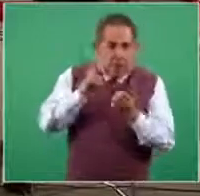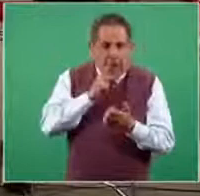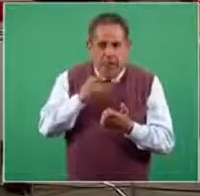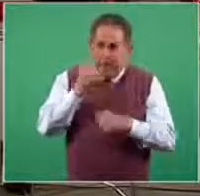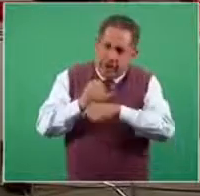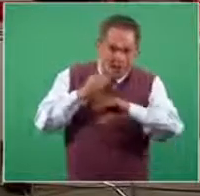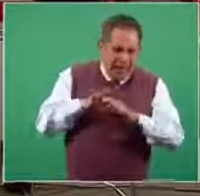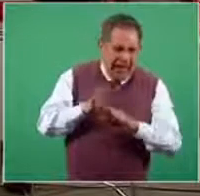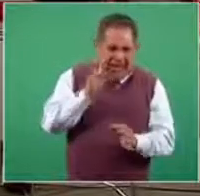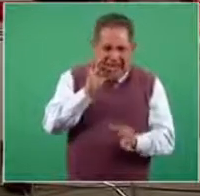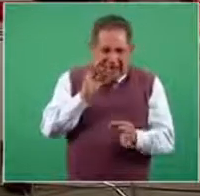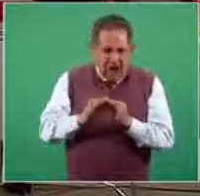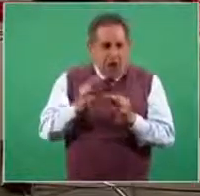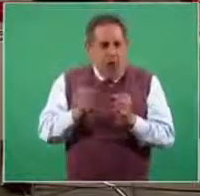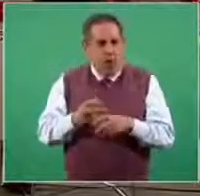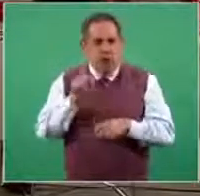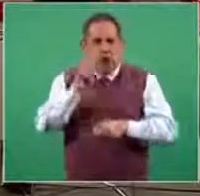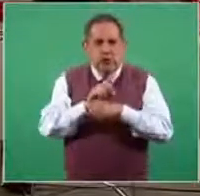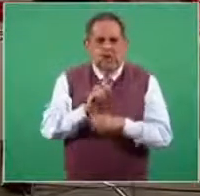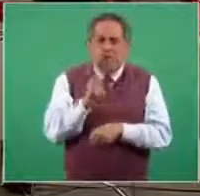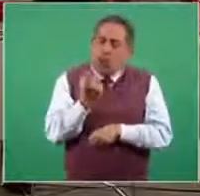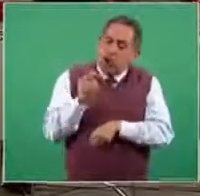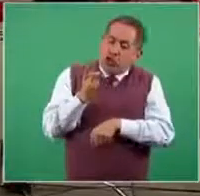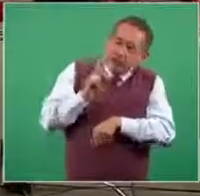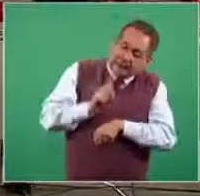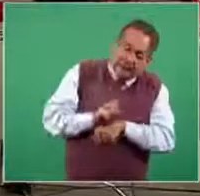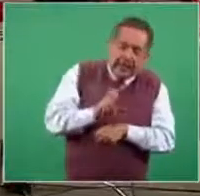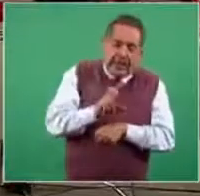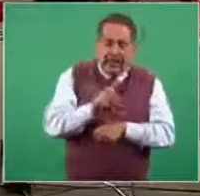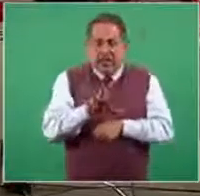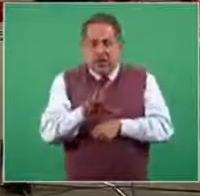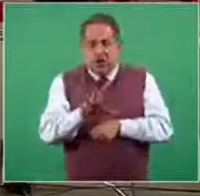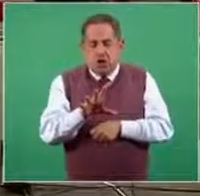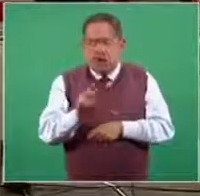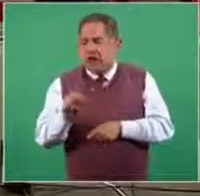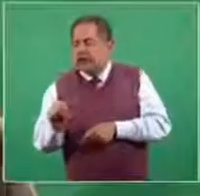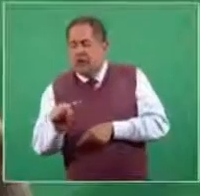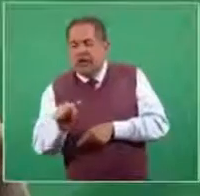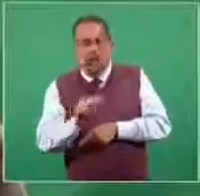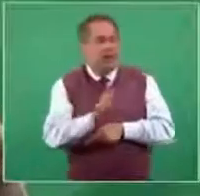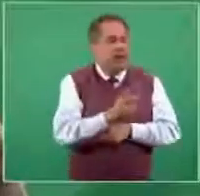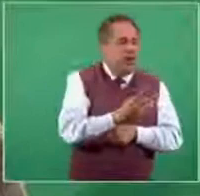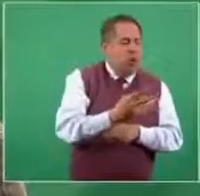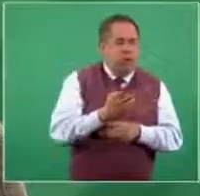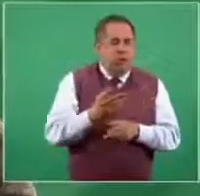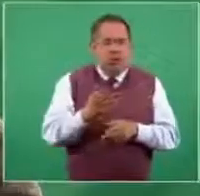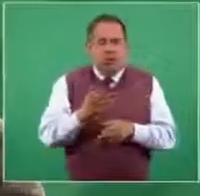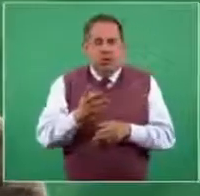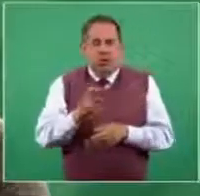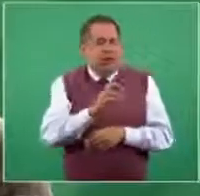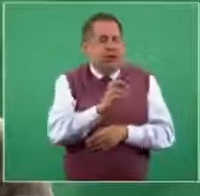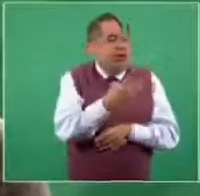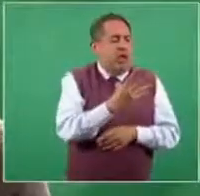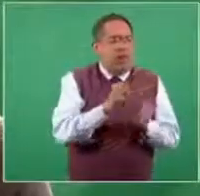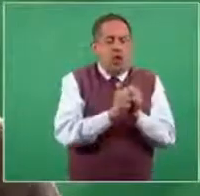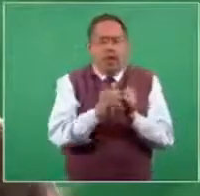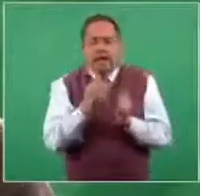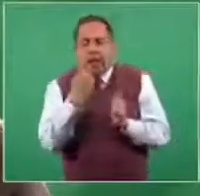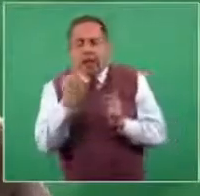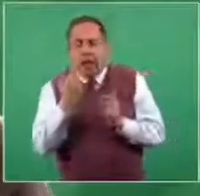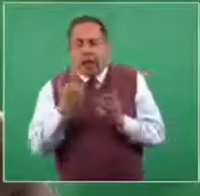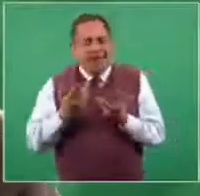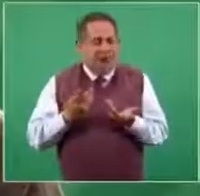de información para precisar al nivel de día. ¿Por qué 35 y no 36 o 34 o 34 con seis horas?